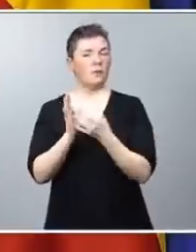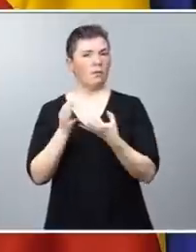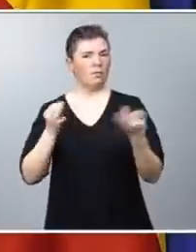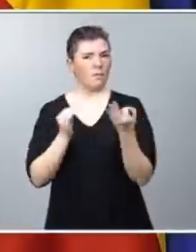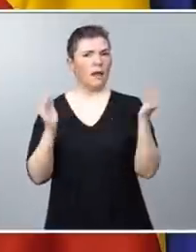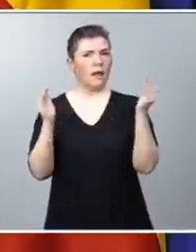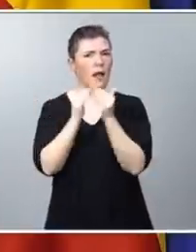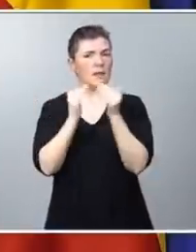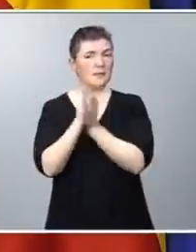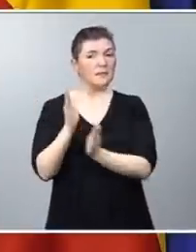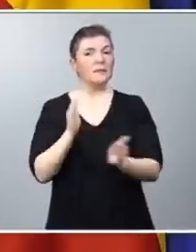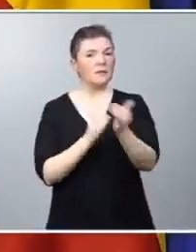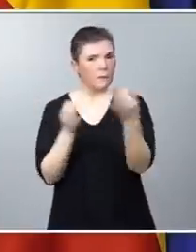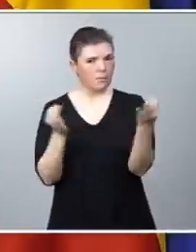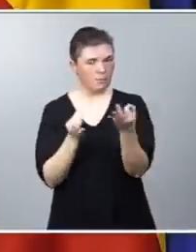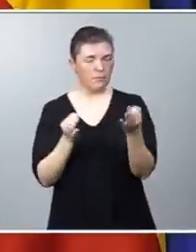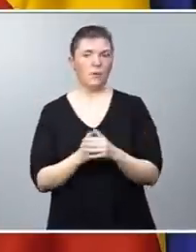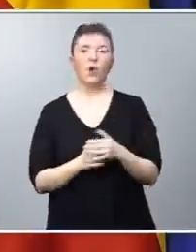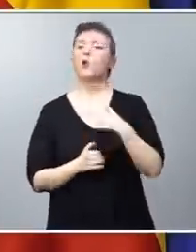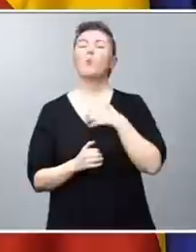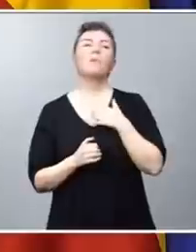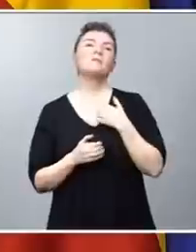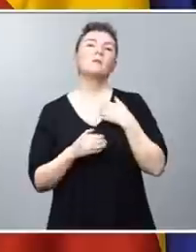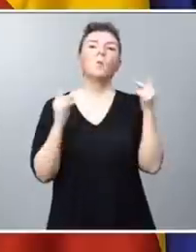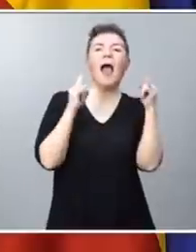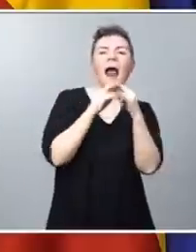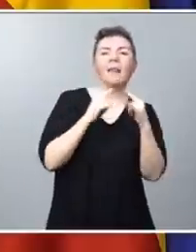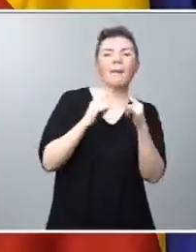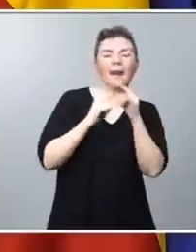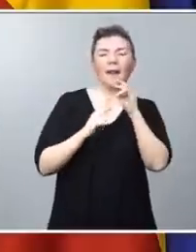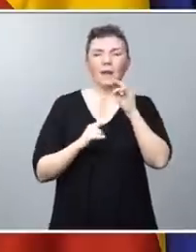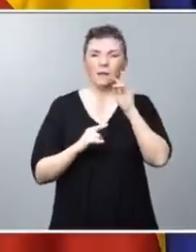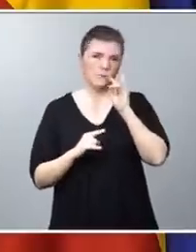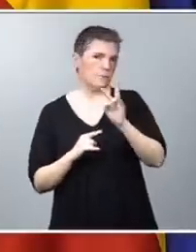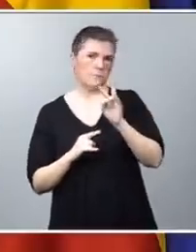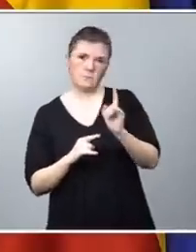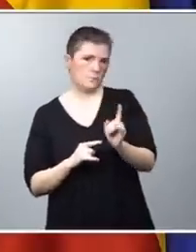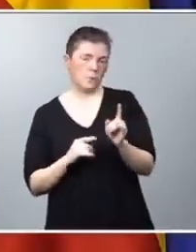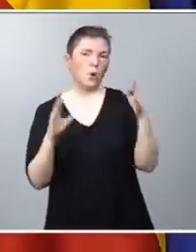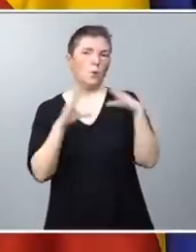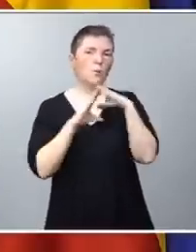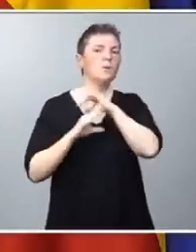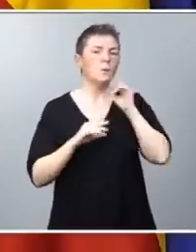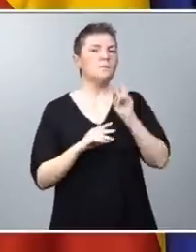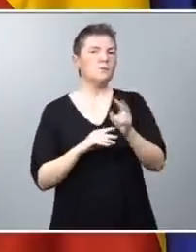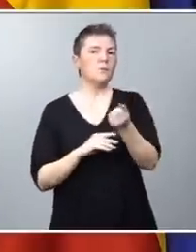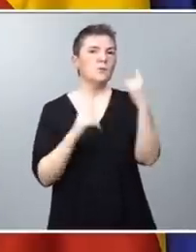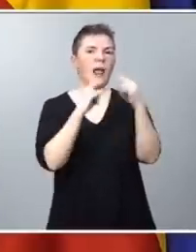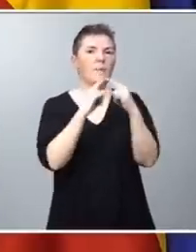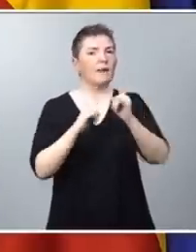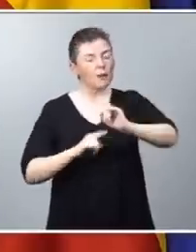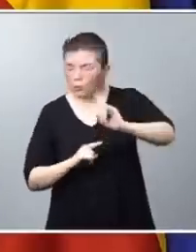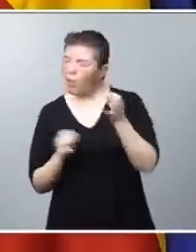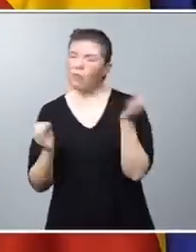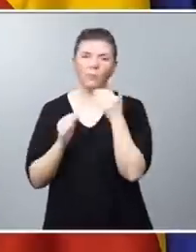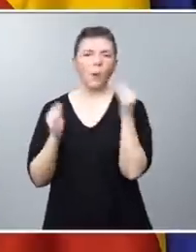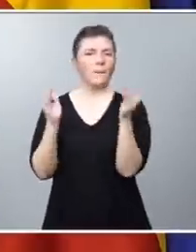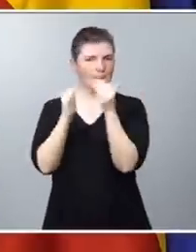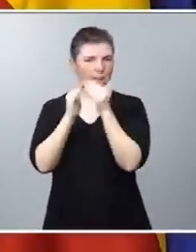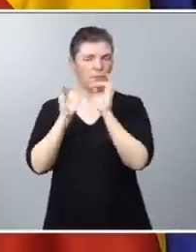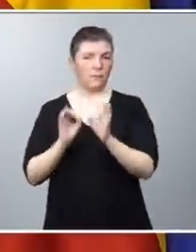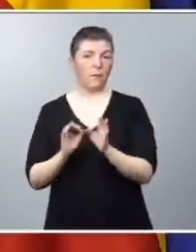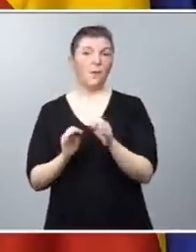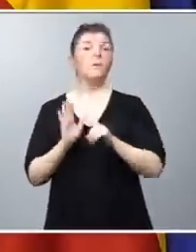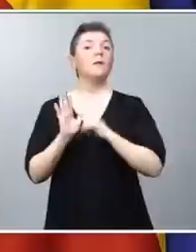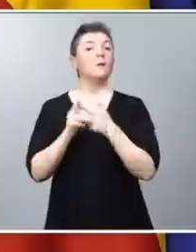alternativa. No puede ser un albergue, como hemos visto en algunas comunidades autónomas. Además, esta ley va a permitir movilizar la